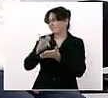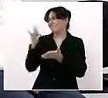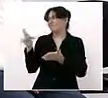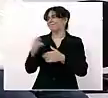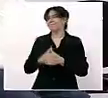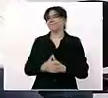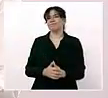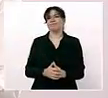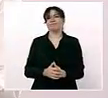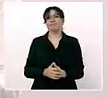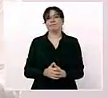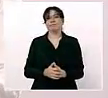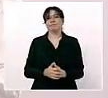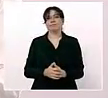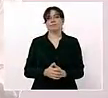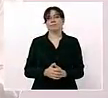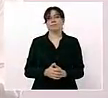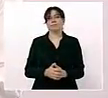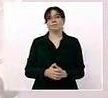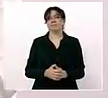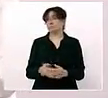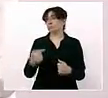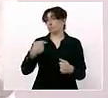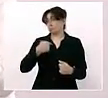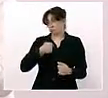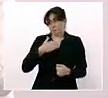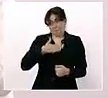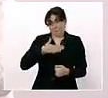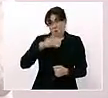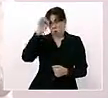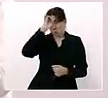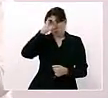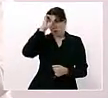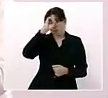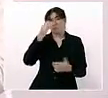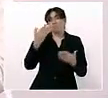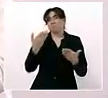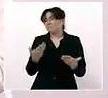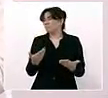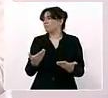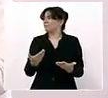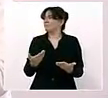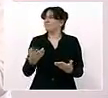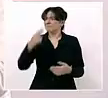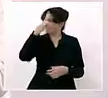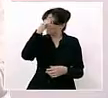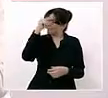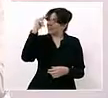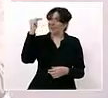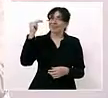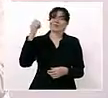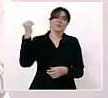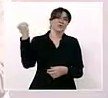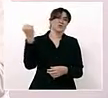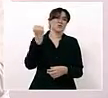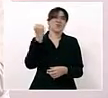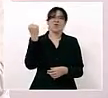Yo opino que Nayarit tuvo la suerte